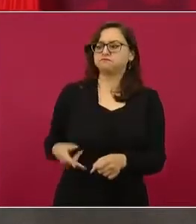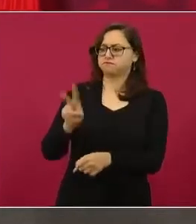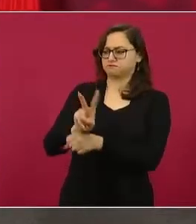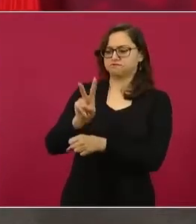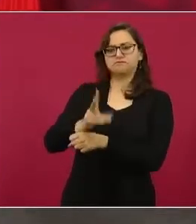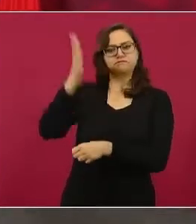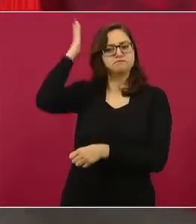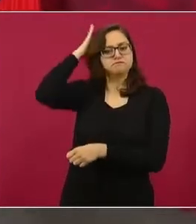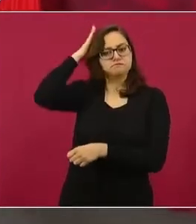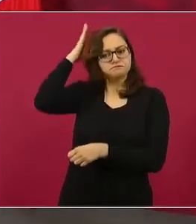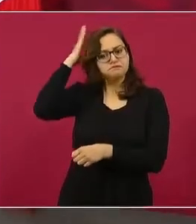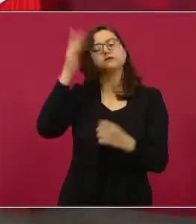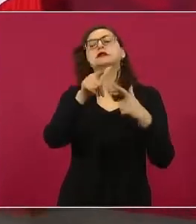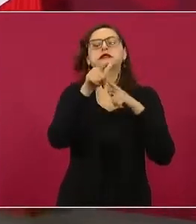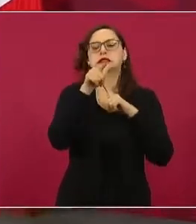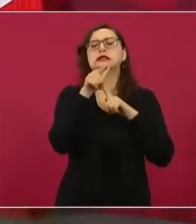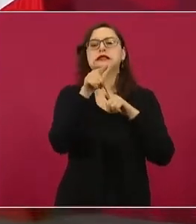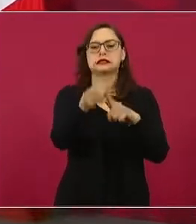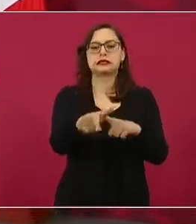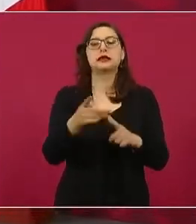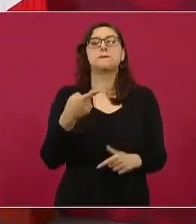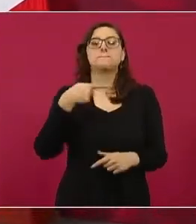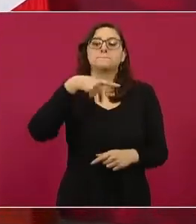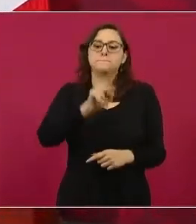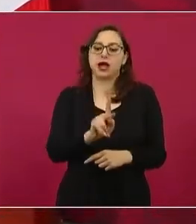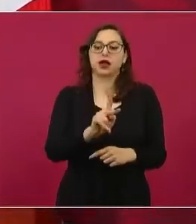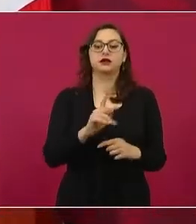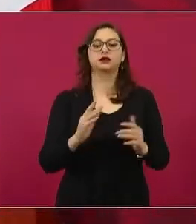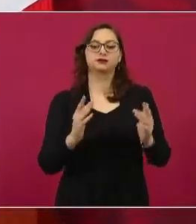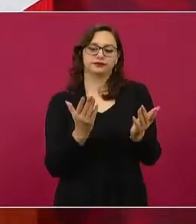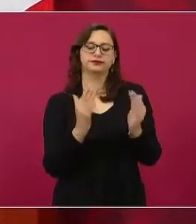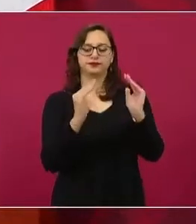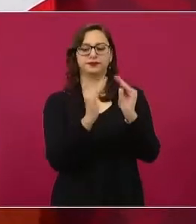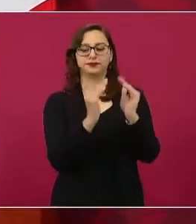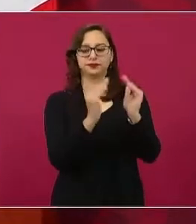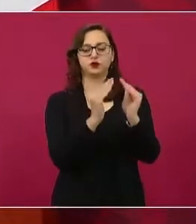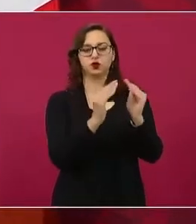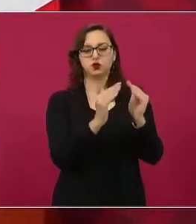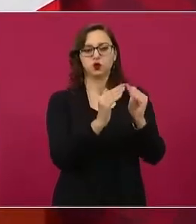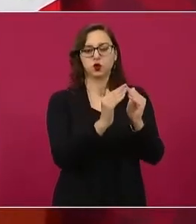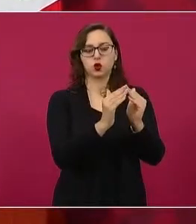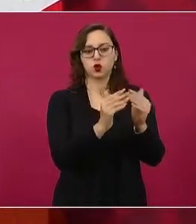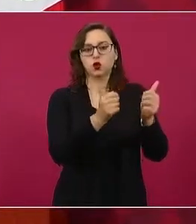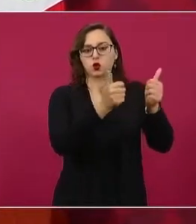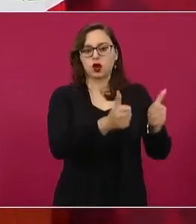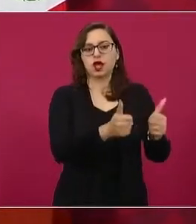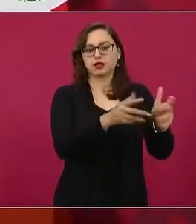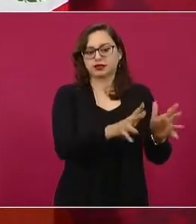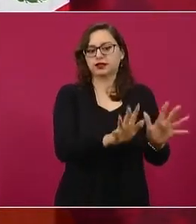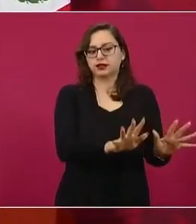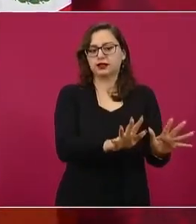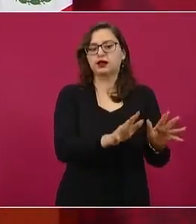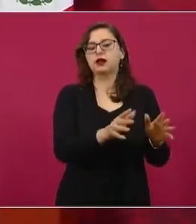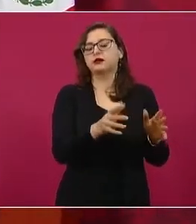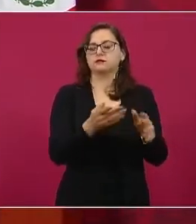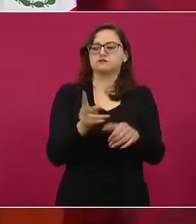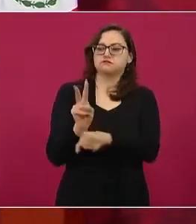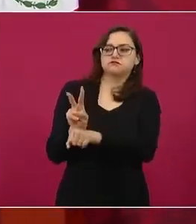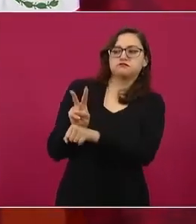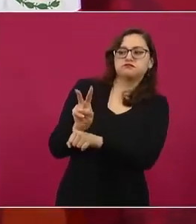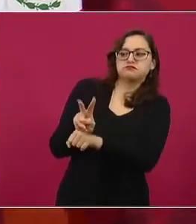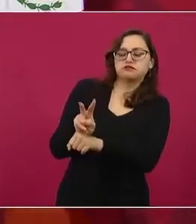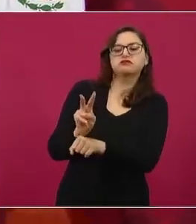de gobierno pero resguardado en sus habitaciones, en su hogar.